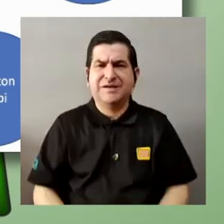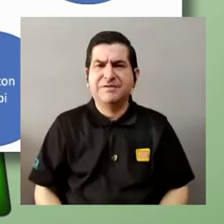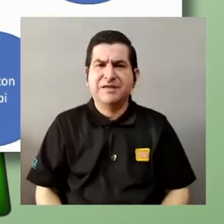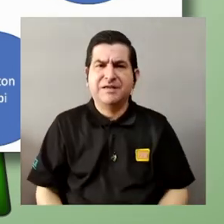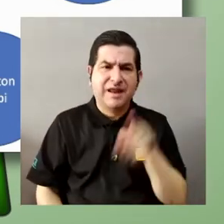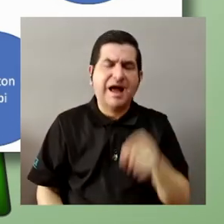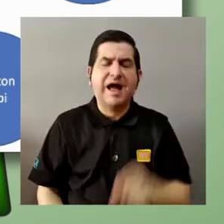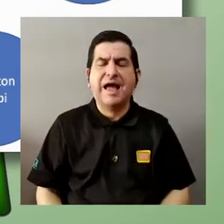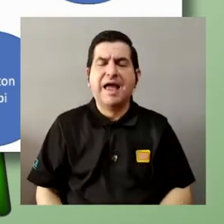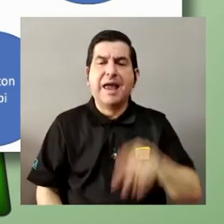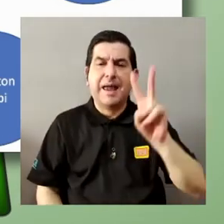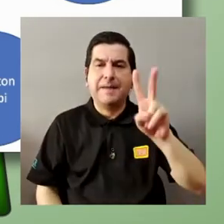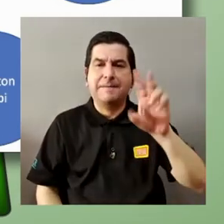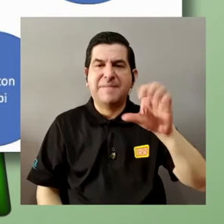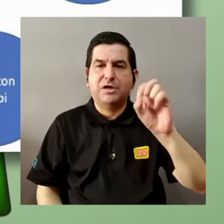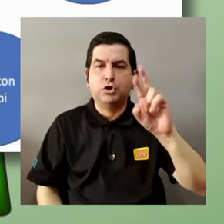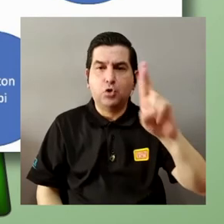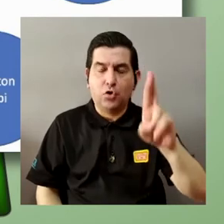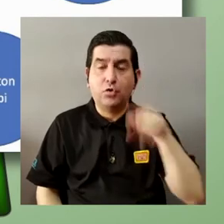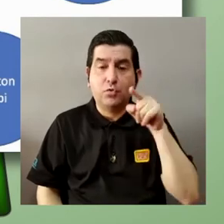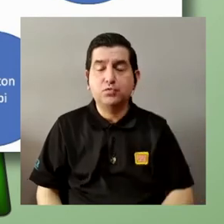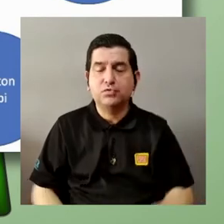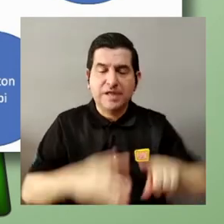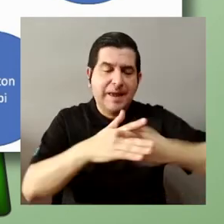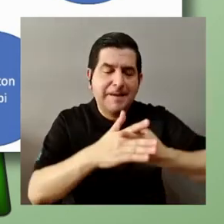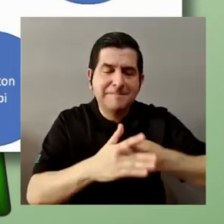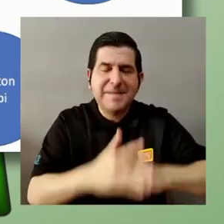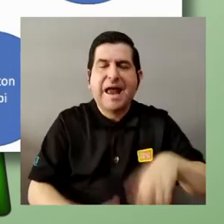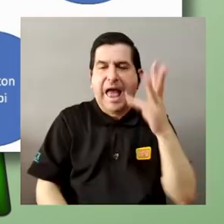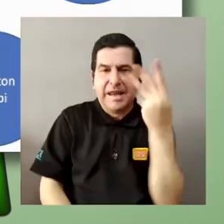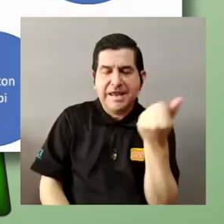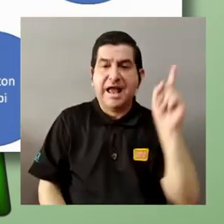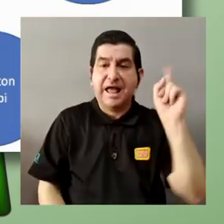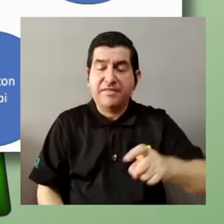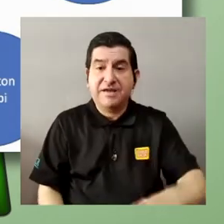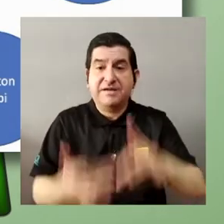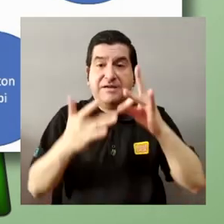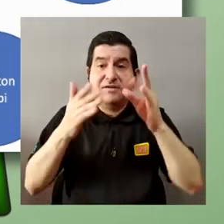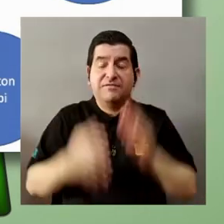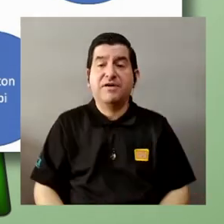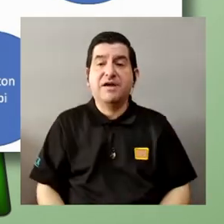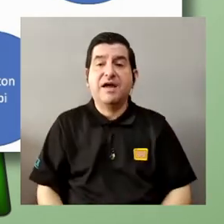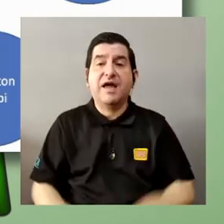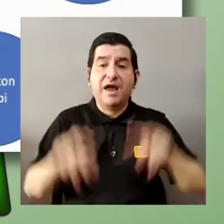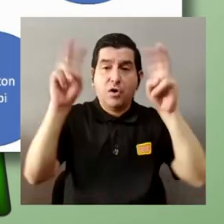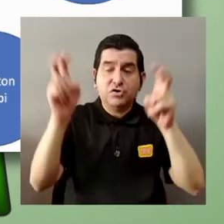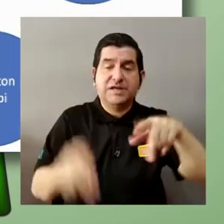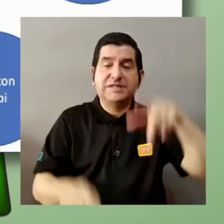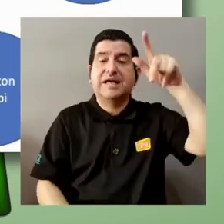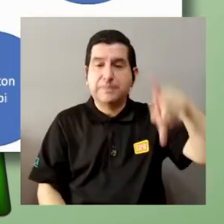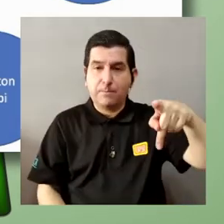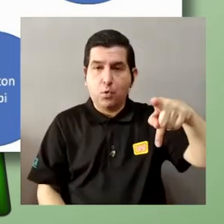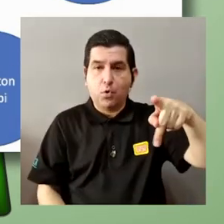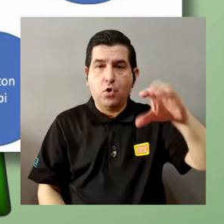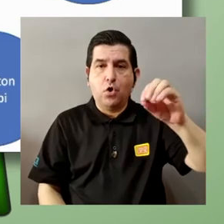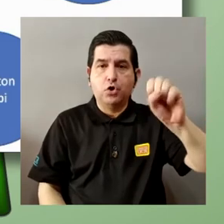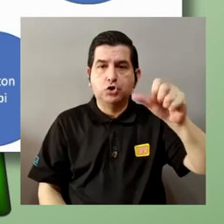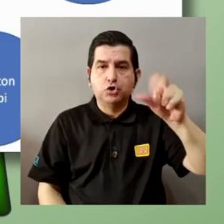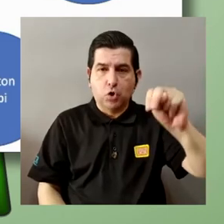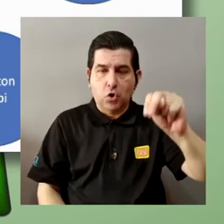ser un experto en la versión vectorial si usted quiere hacer mecánica cuántica tiene que ser un experto en los corchetes de Poisson